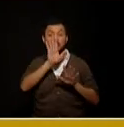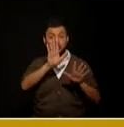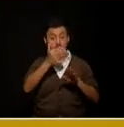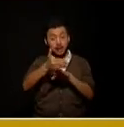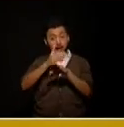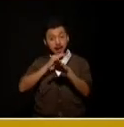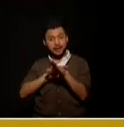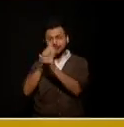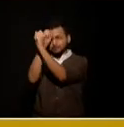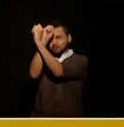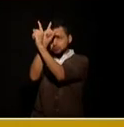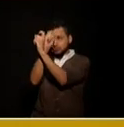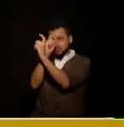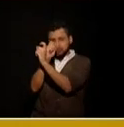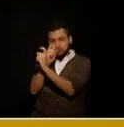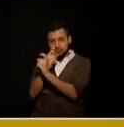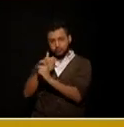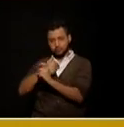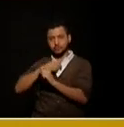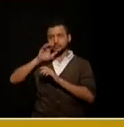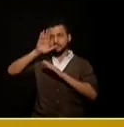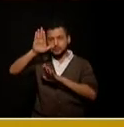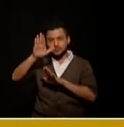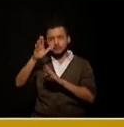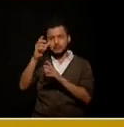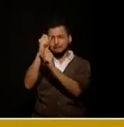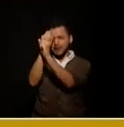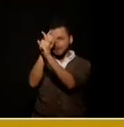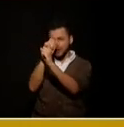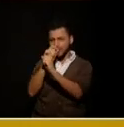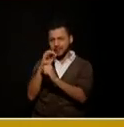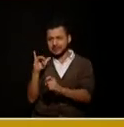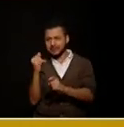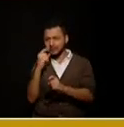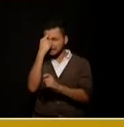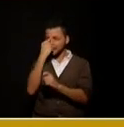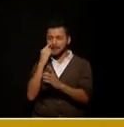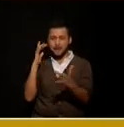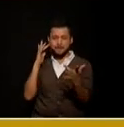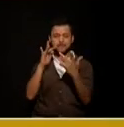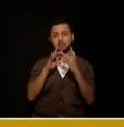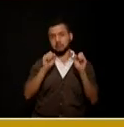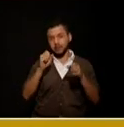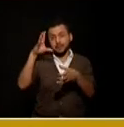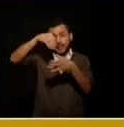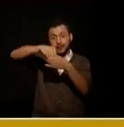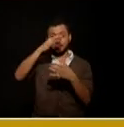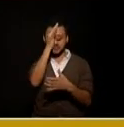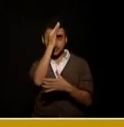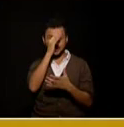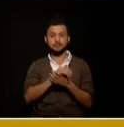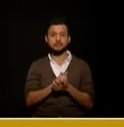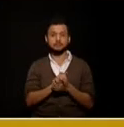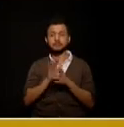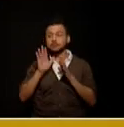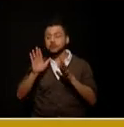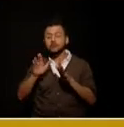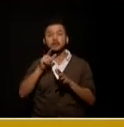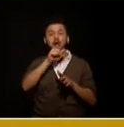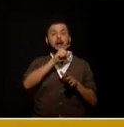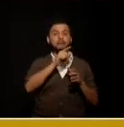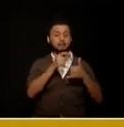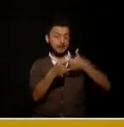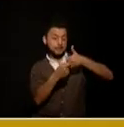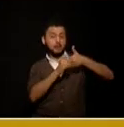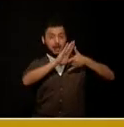ellos y ser finalmente los gerentes de cada hospital desde la gobernación de antioquia el servicio seccional de salud hace monitoreo